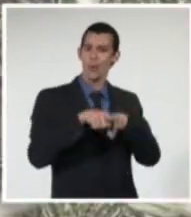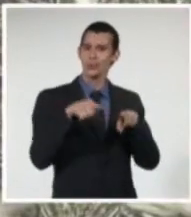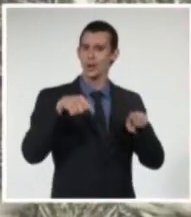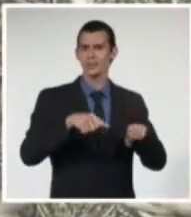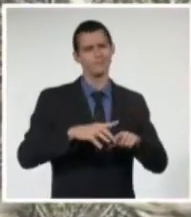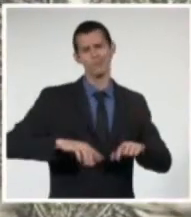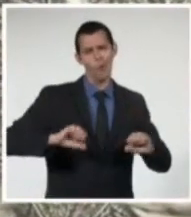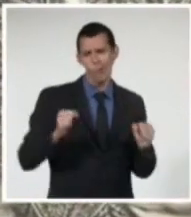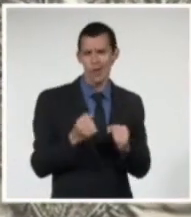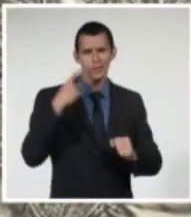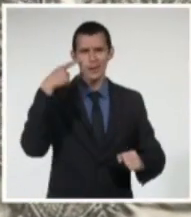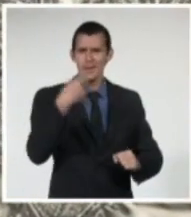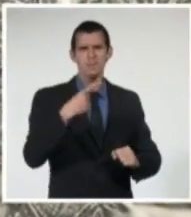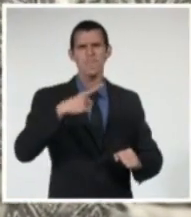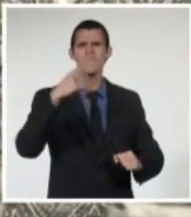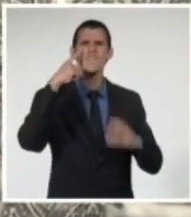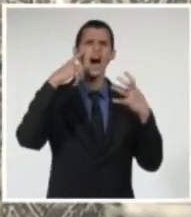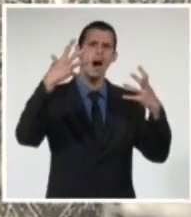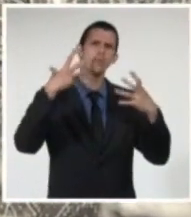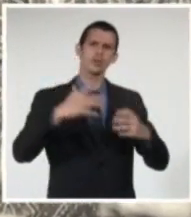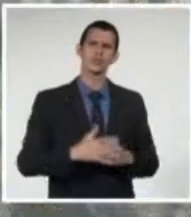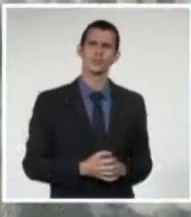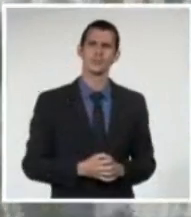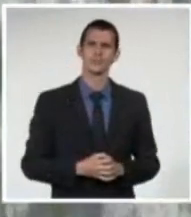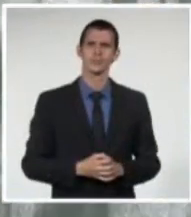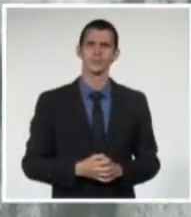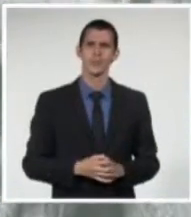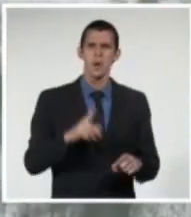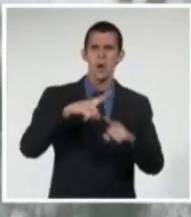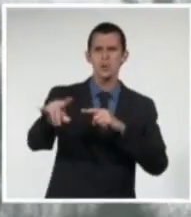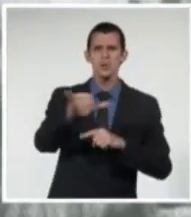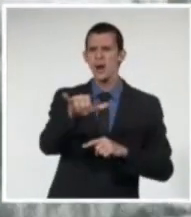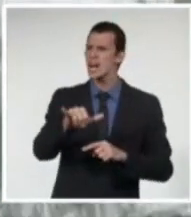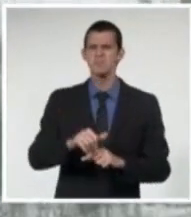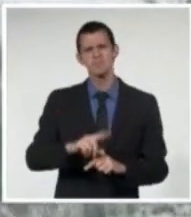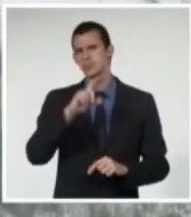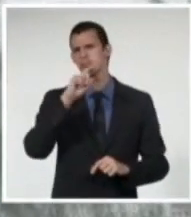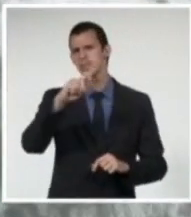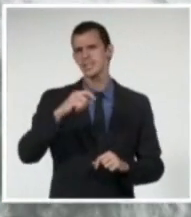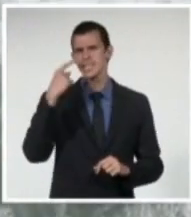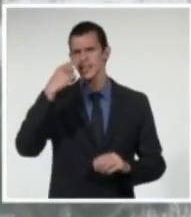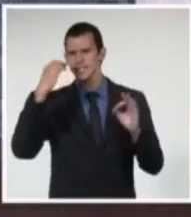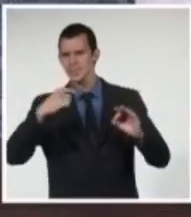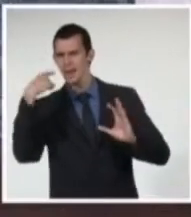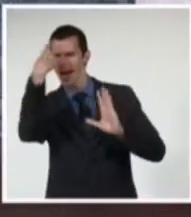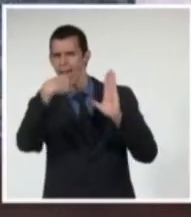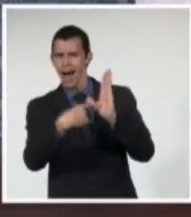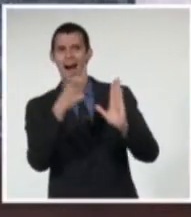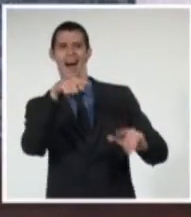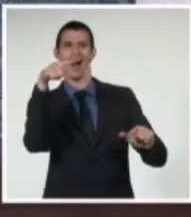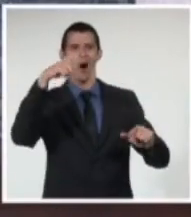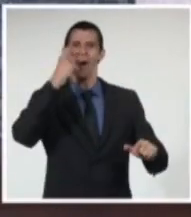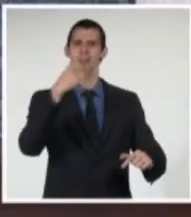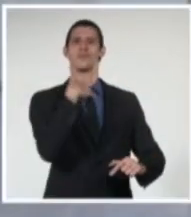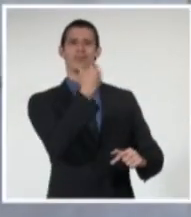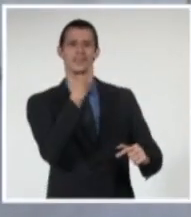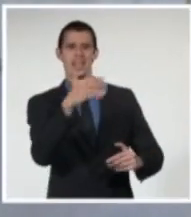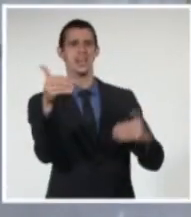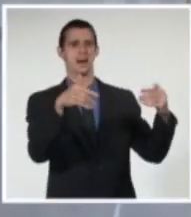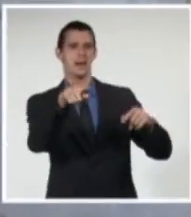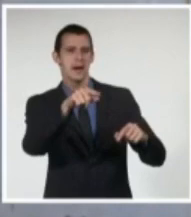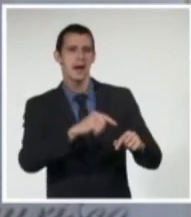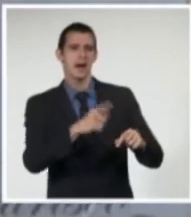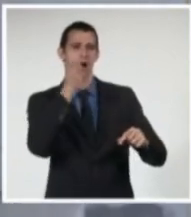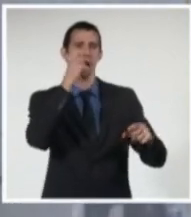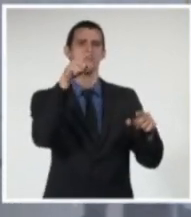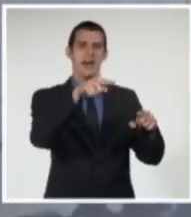nacional tiene un sello indiscutible en su nombre y su rostro. Mario Balmaceda es ese actor popular, muy querido por todos, y que